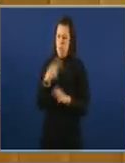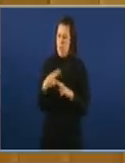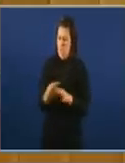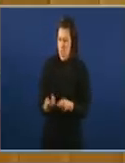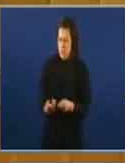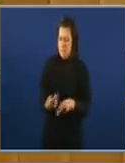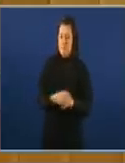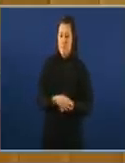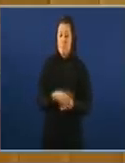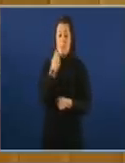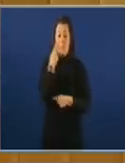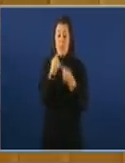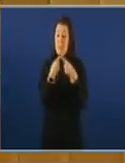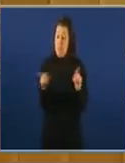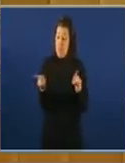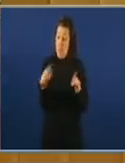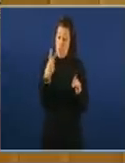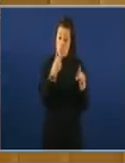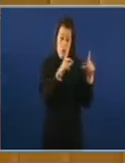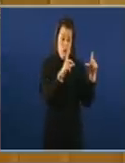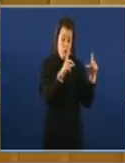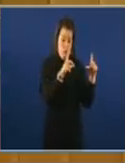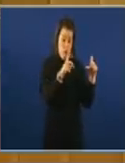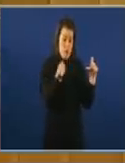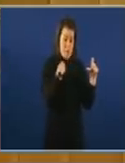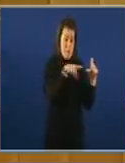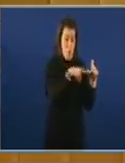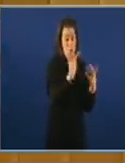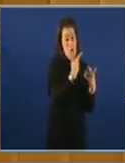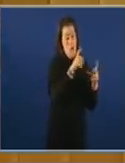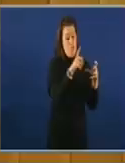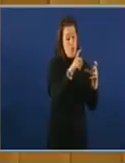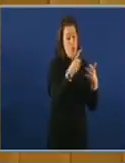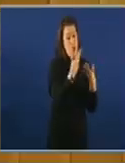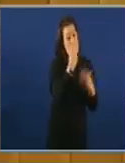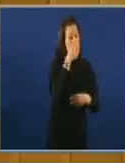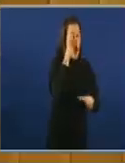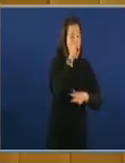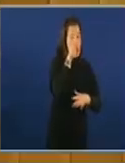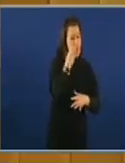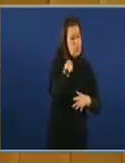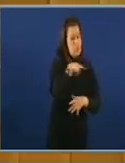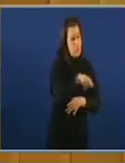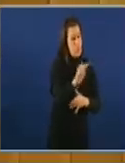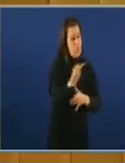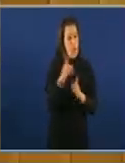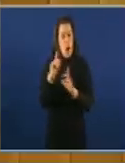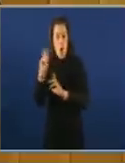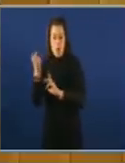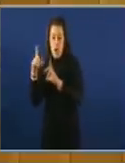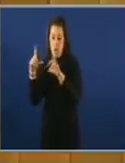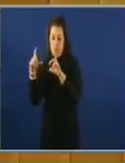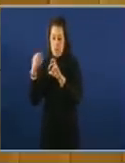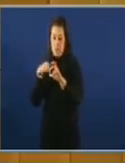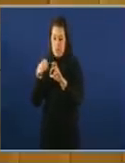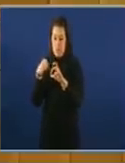Miren, hai unha diferencia entre dúas fotos. Esta era unha foto de ocio con alguén que nunca fixou negocios coa Xunta e a outra foto era de alguén que estaba na Xunta e lle